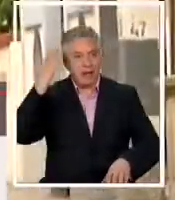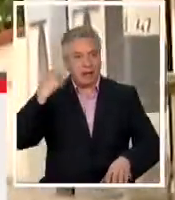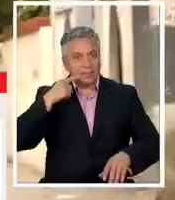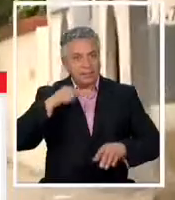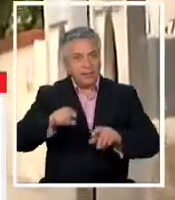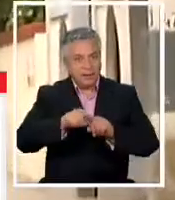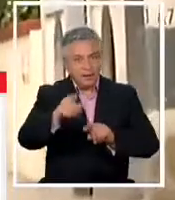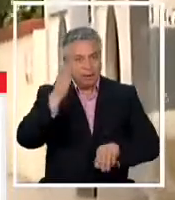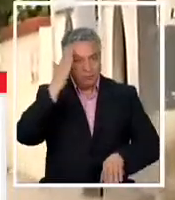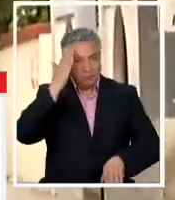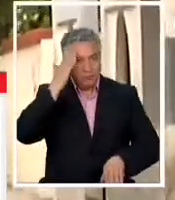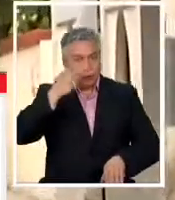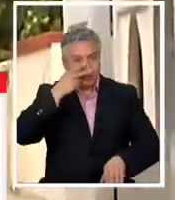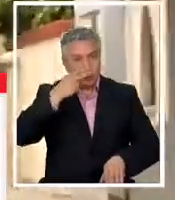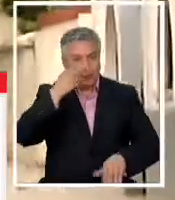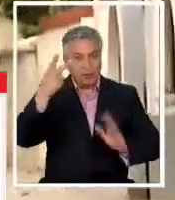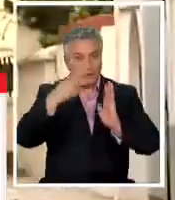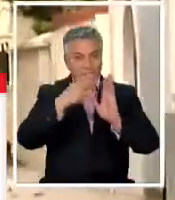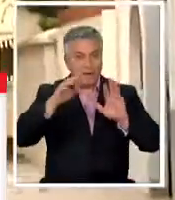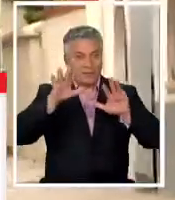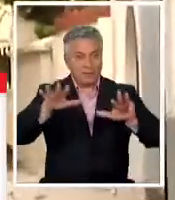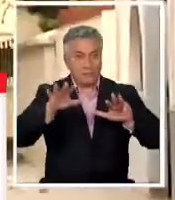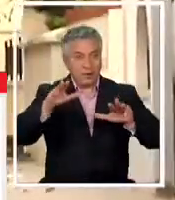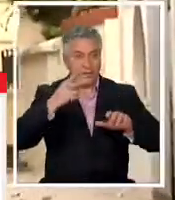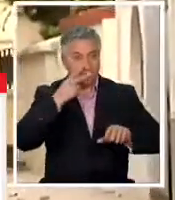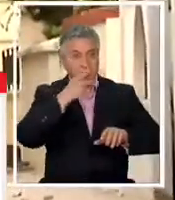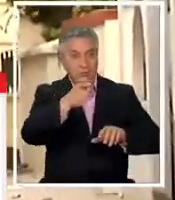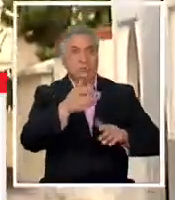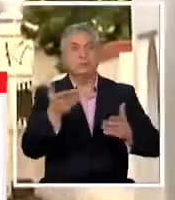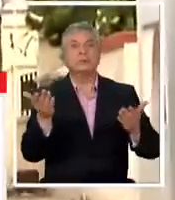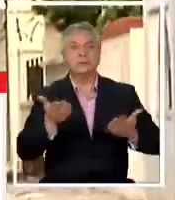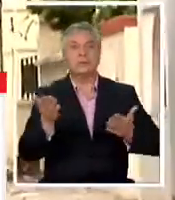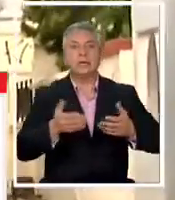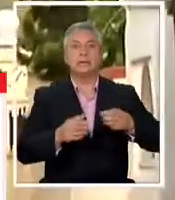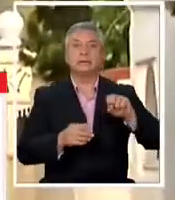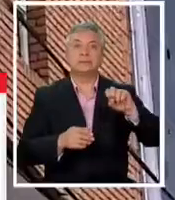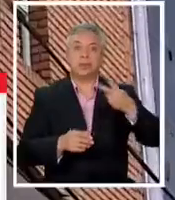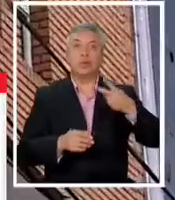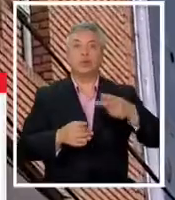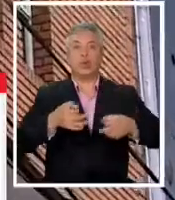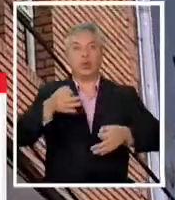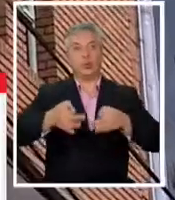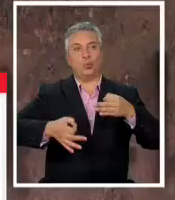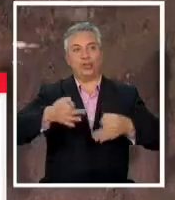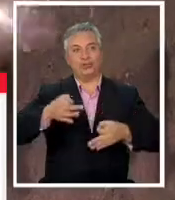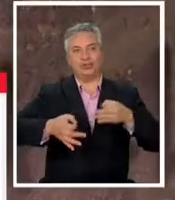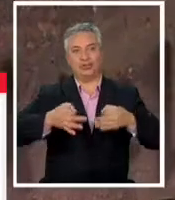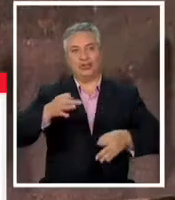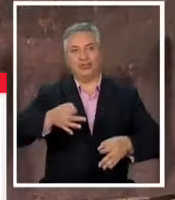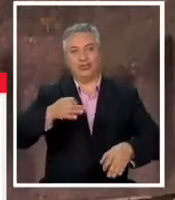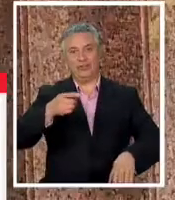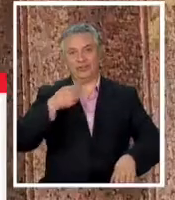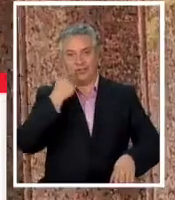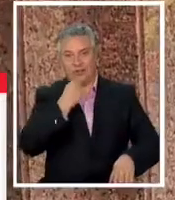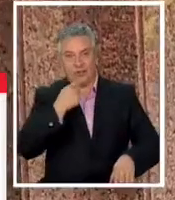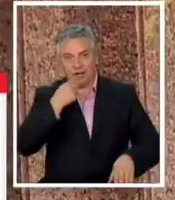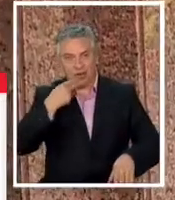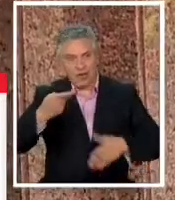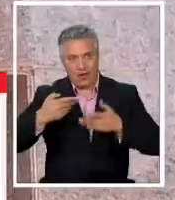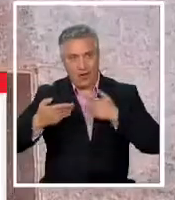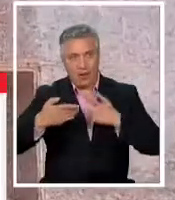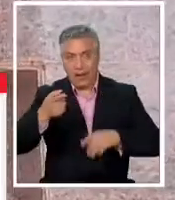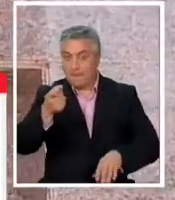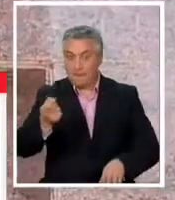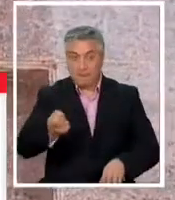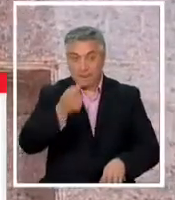usted recordará noviembre del 2019 ahí están las imágenes se trata del segundo juicio oral que se realiza sobre este caso en el